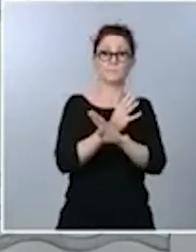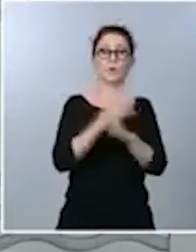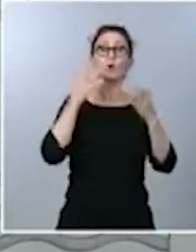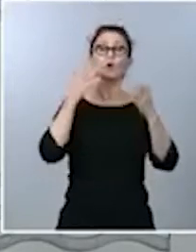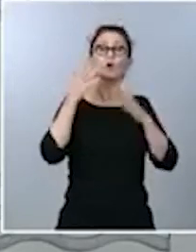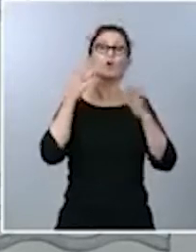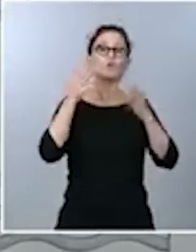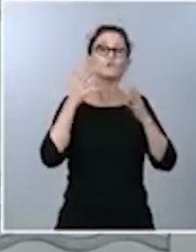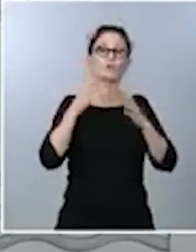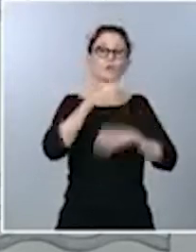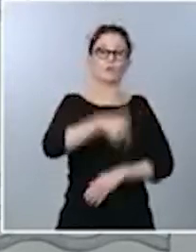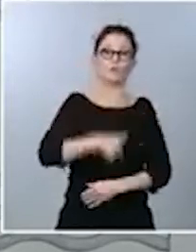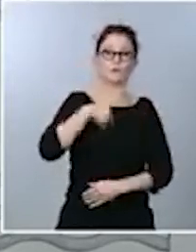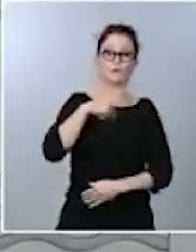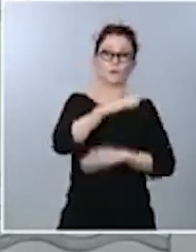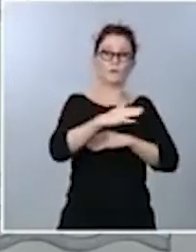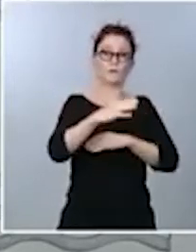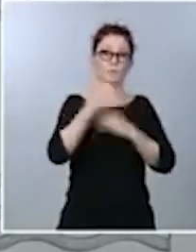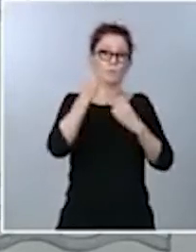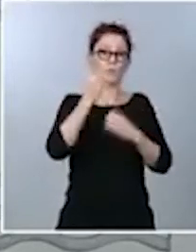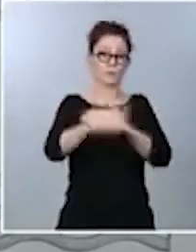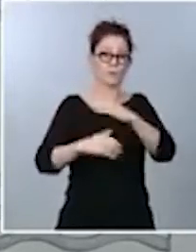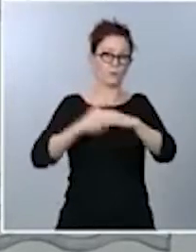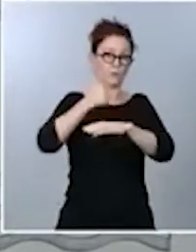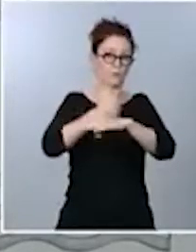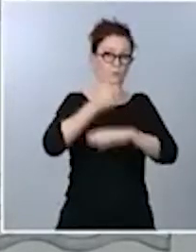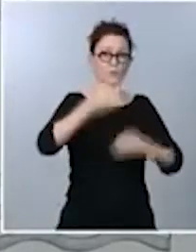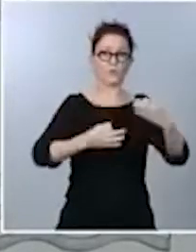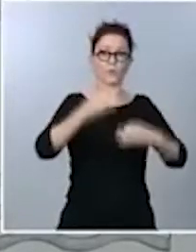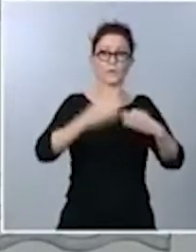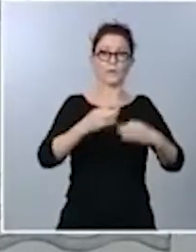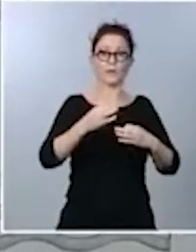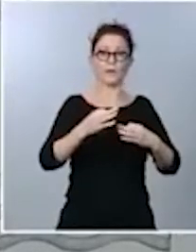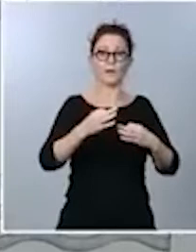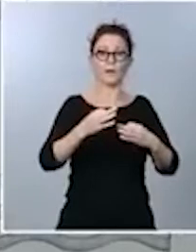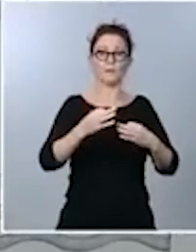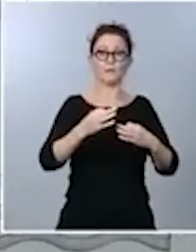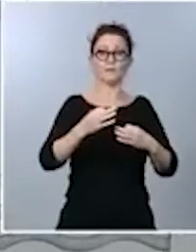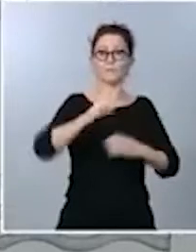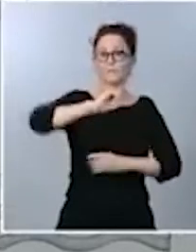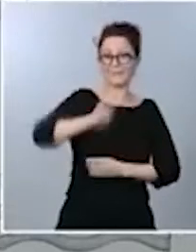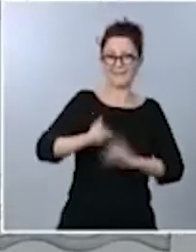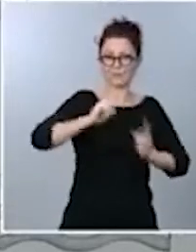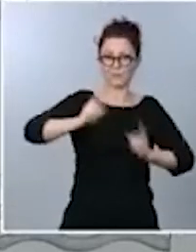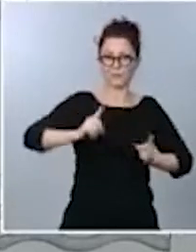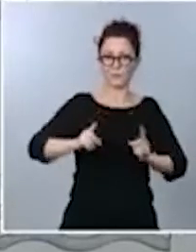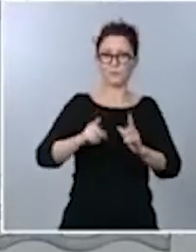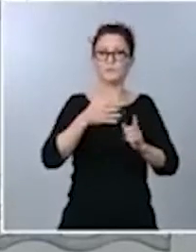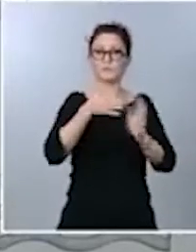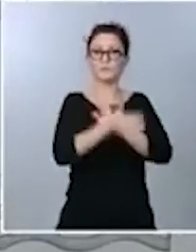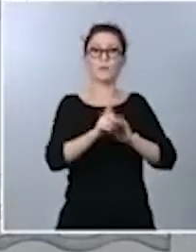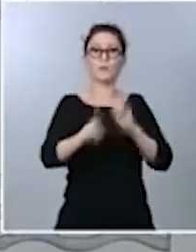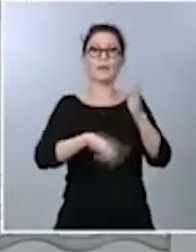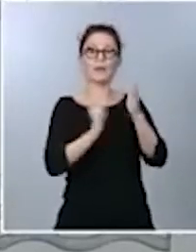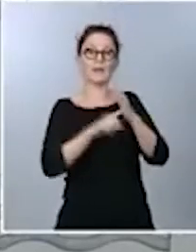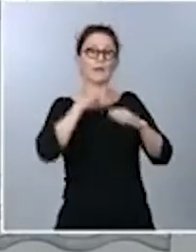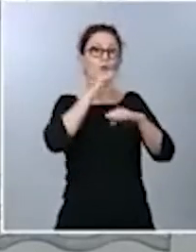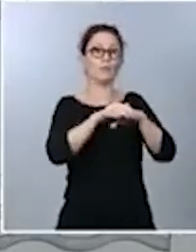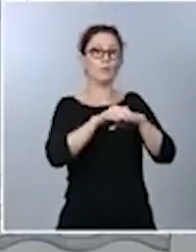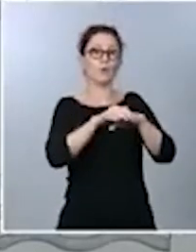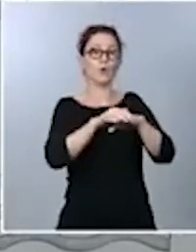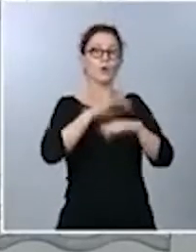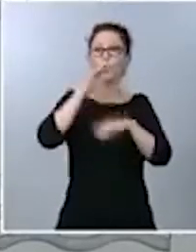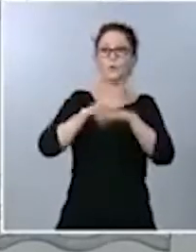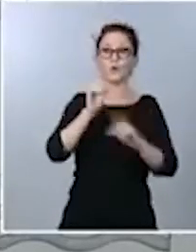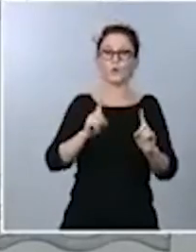constitucional. Uno no puede elegir qué leyes cumple o qué leyes incumple. Es imprescindible que todos y cada uno asumamos nuestra